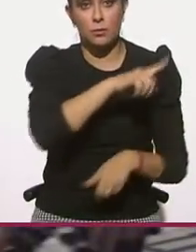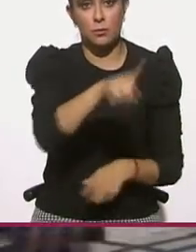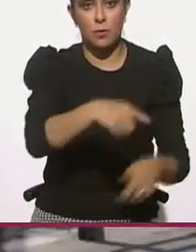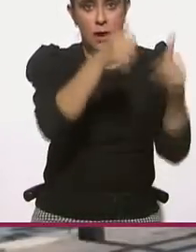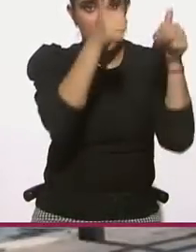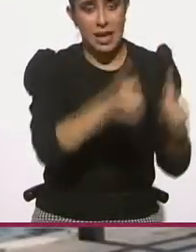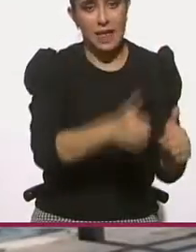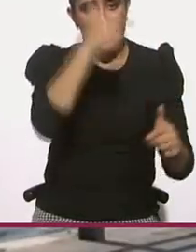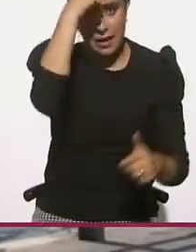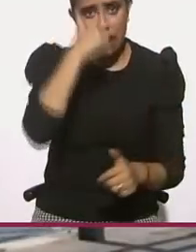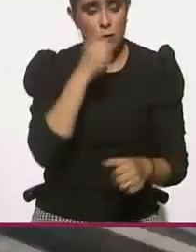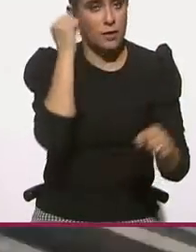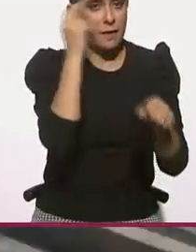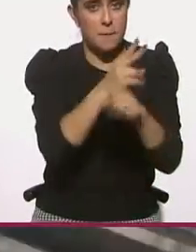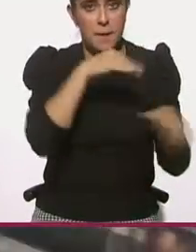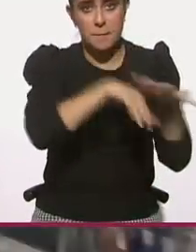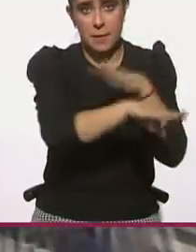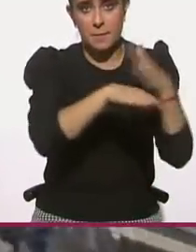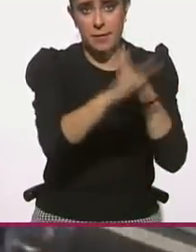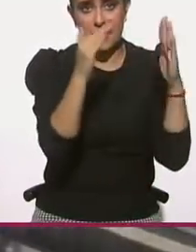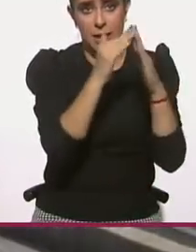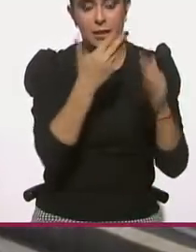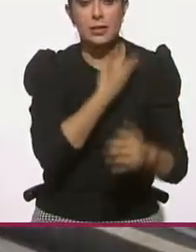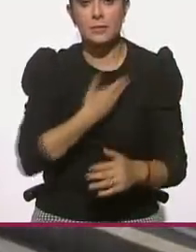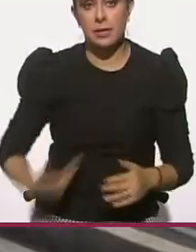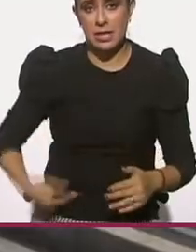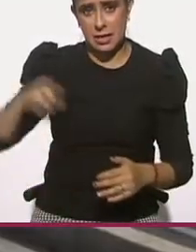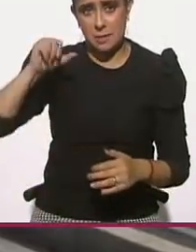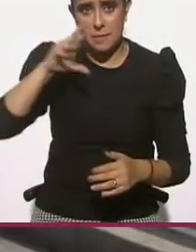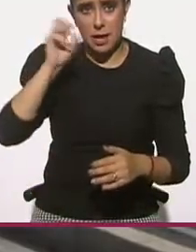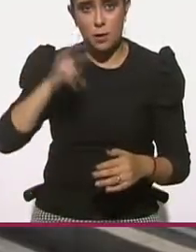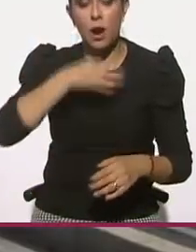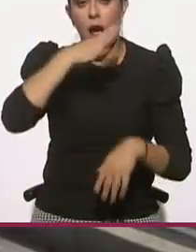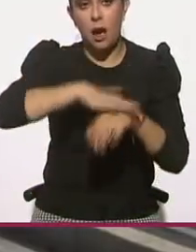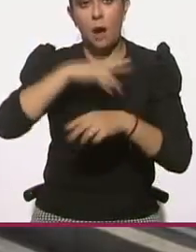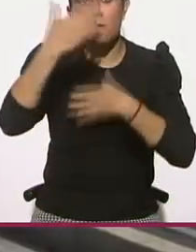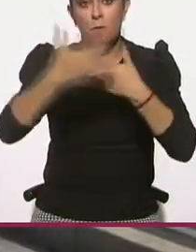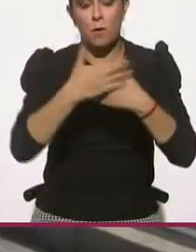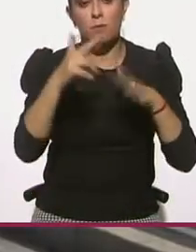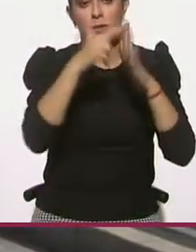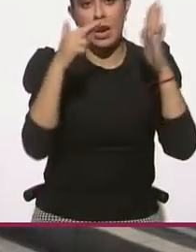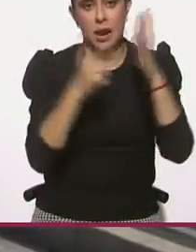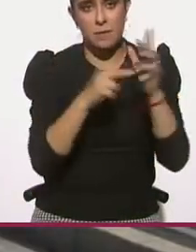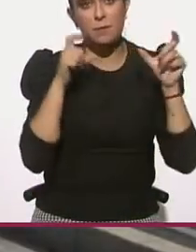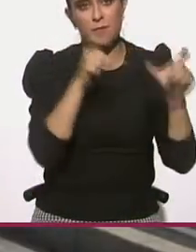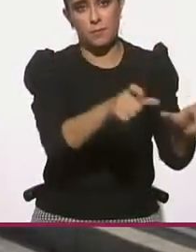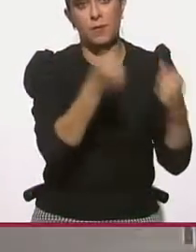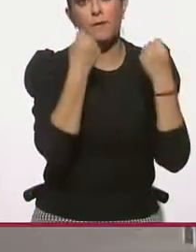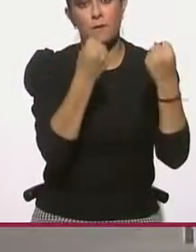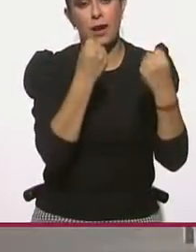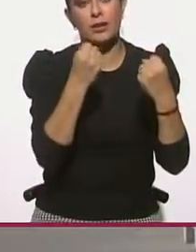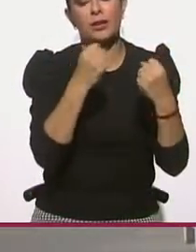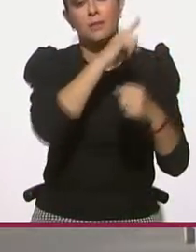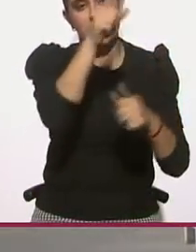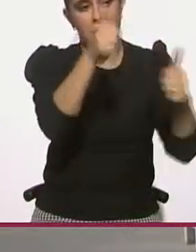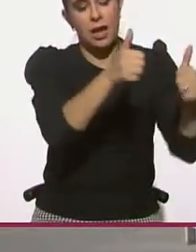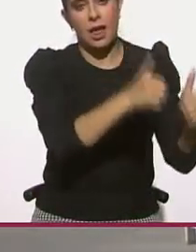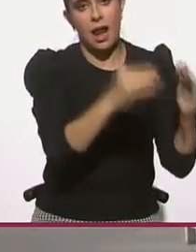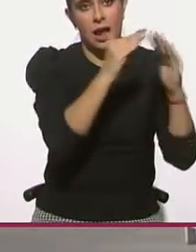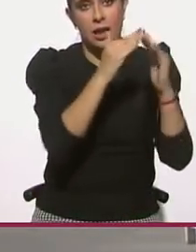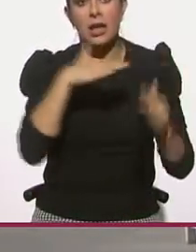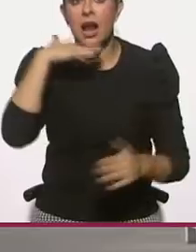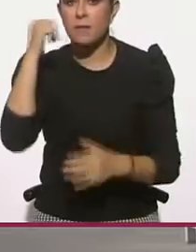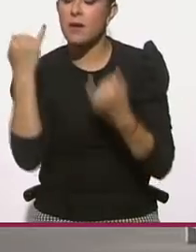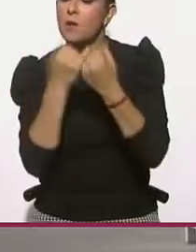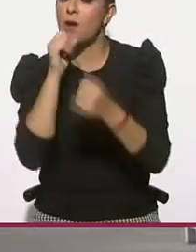nocturno. Se anticipa que el presidente Emmanuel Macron dará a conocer nuevas medidas que se consideran impopulares, como un eventual reconfinamiento. Alemania plantea